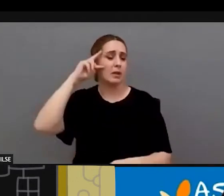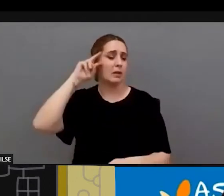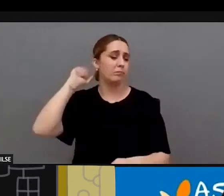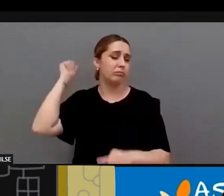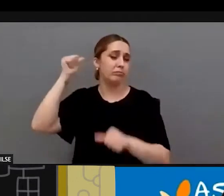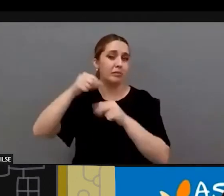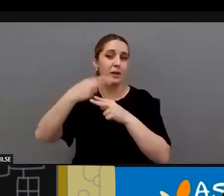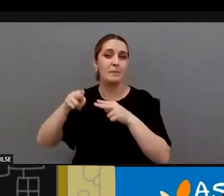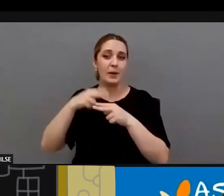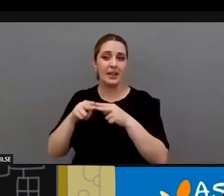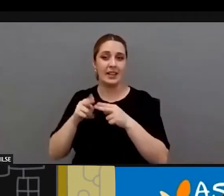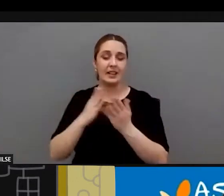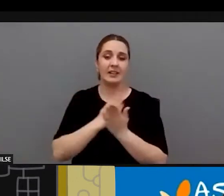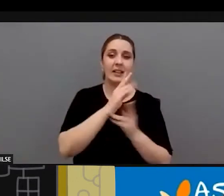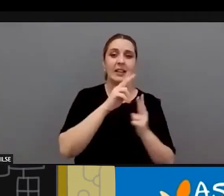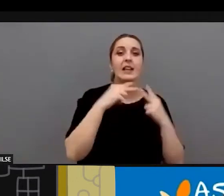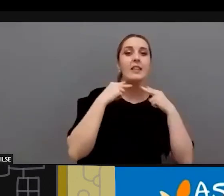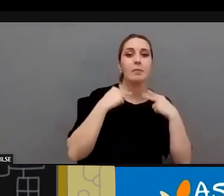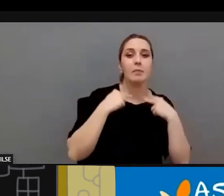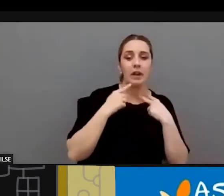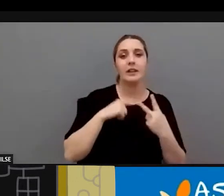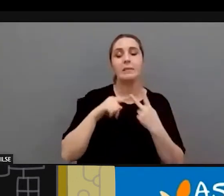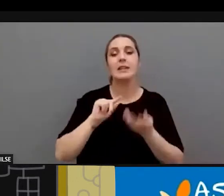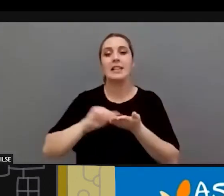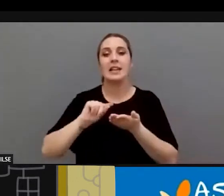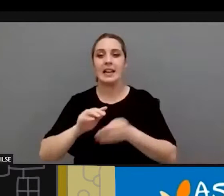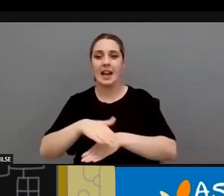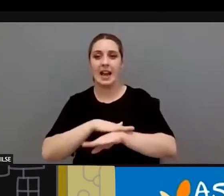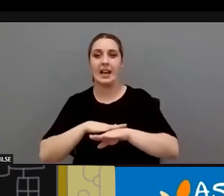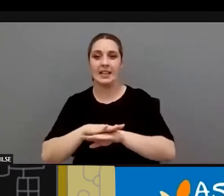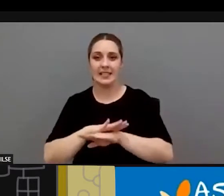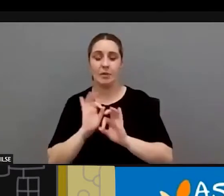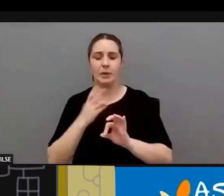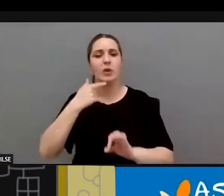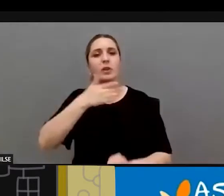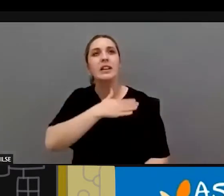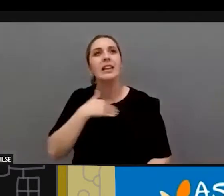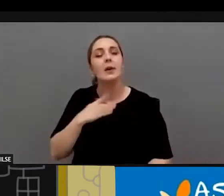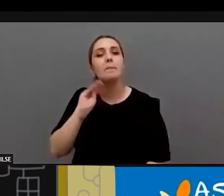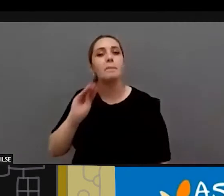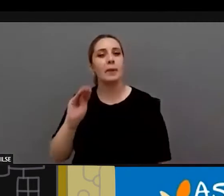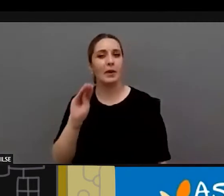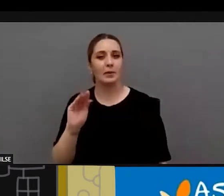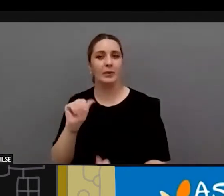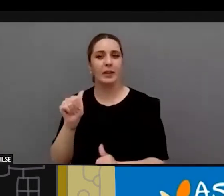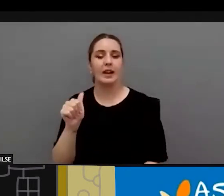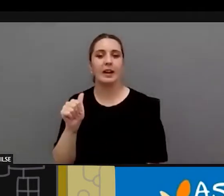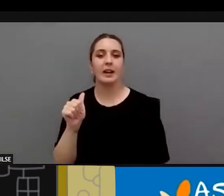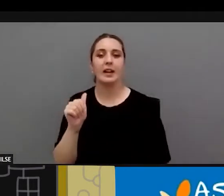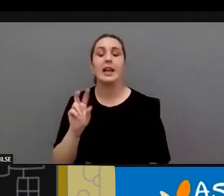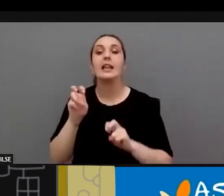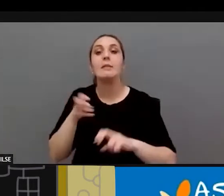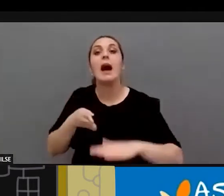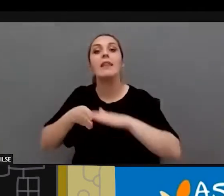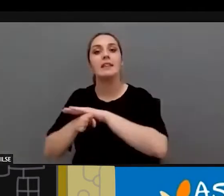por un lado como diputada y por otro lado como secretaria de Estado. Pero en este caso me gustaría empezar con ella para preguntarle por la accesibilidad